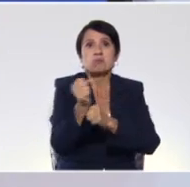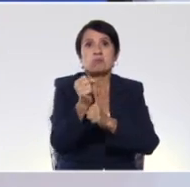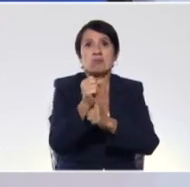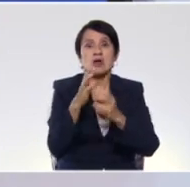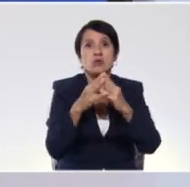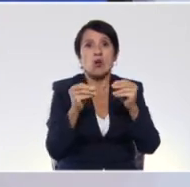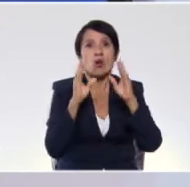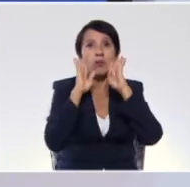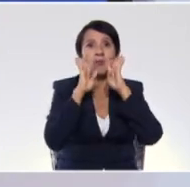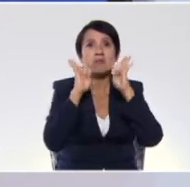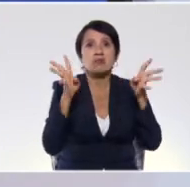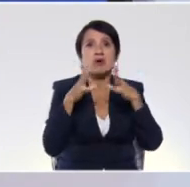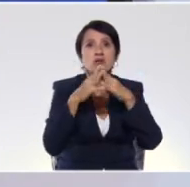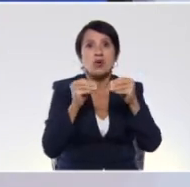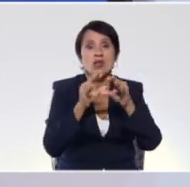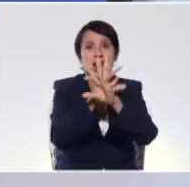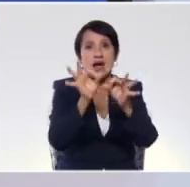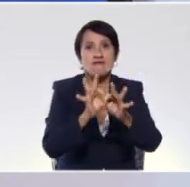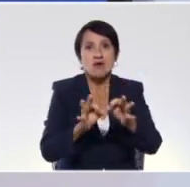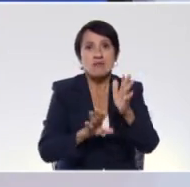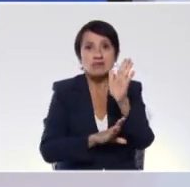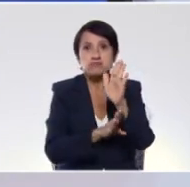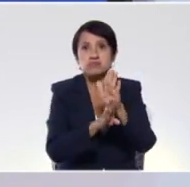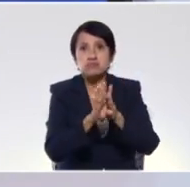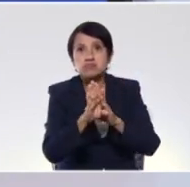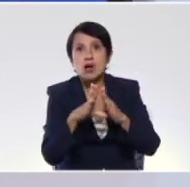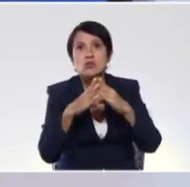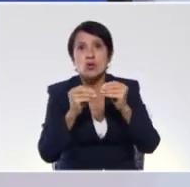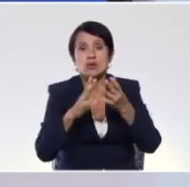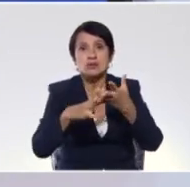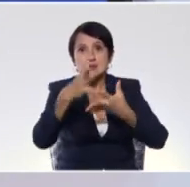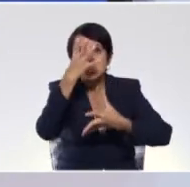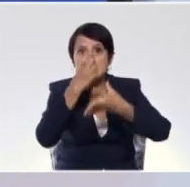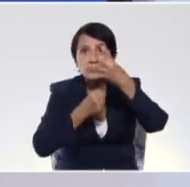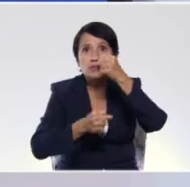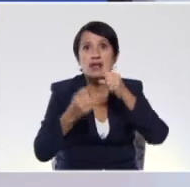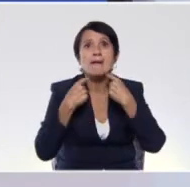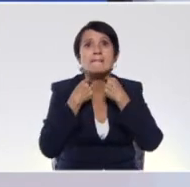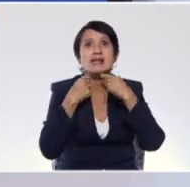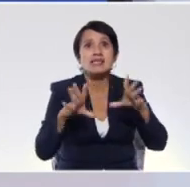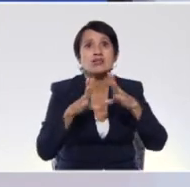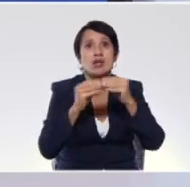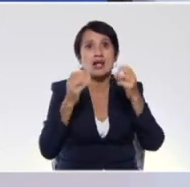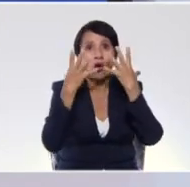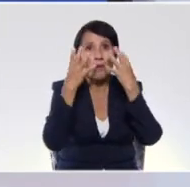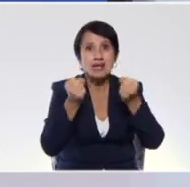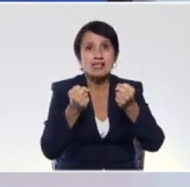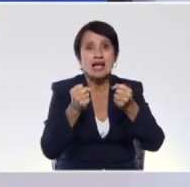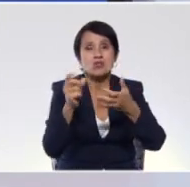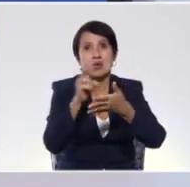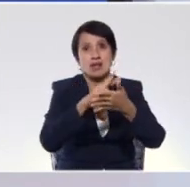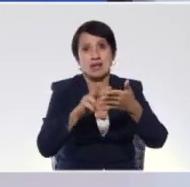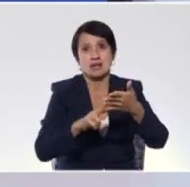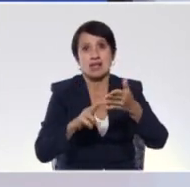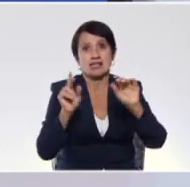en lo que está realizando. Y en la medida en que vamos incrementando la complejidad, se va perdiendo en la comprensión del contenido.